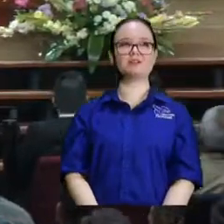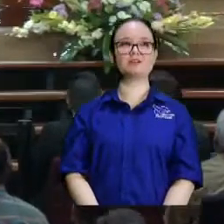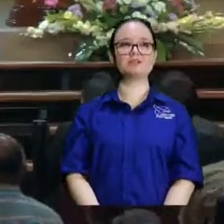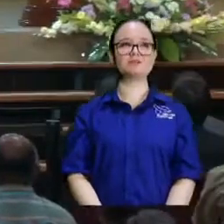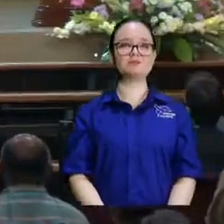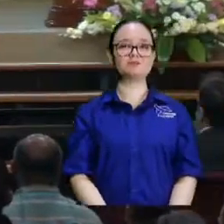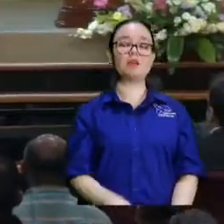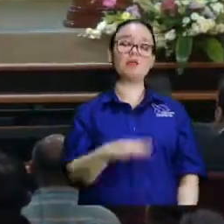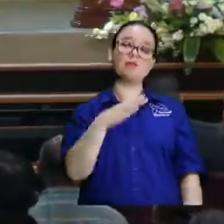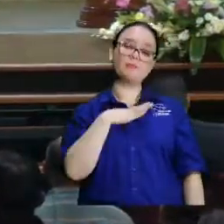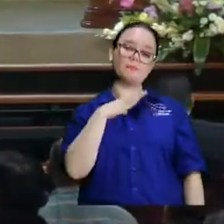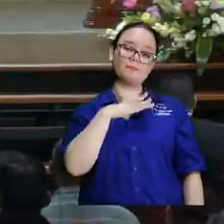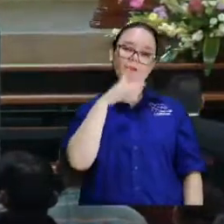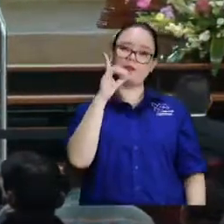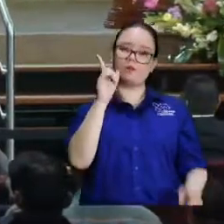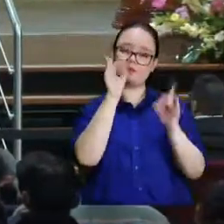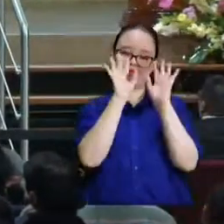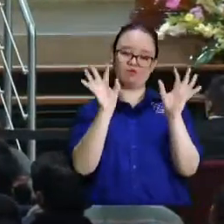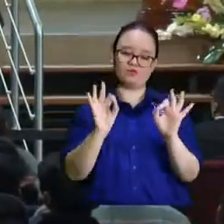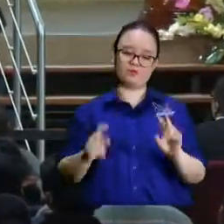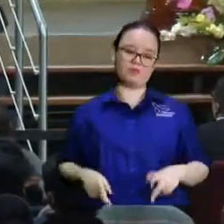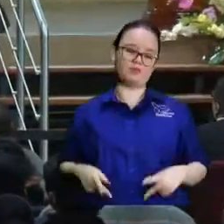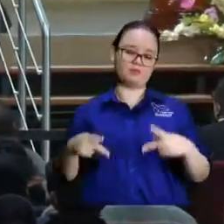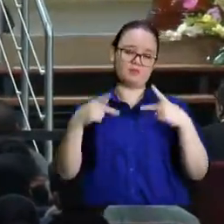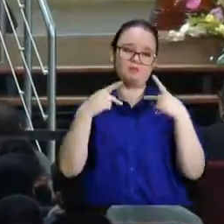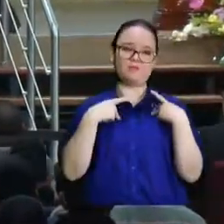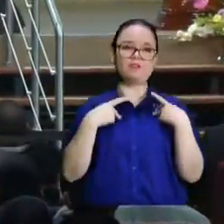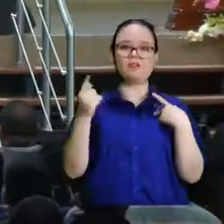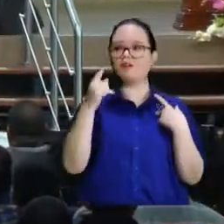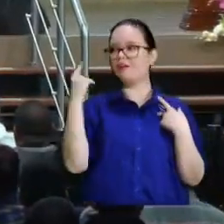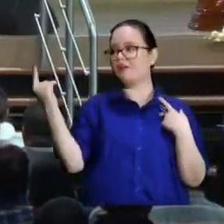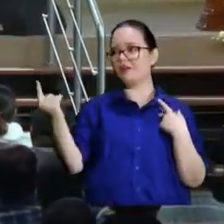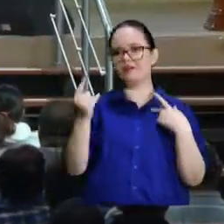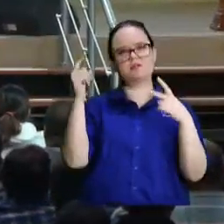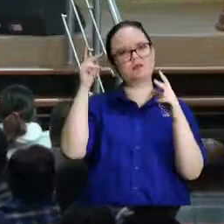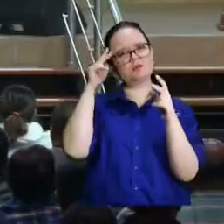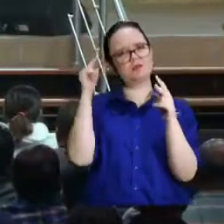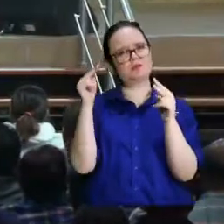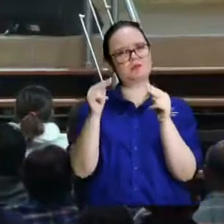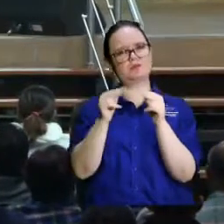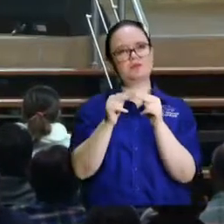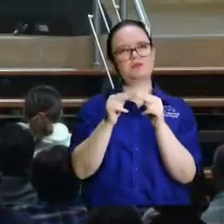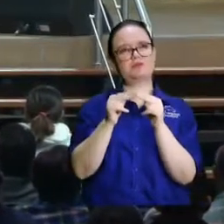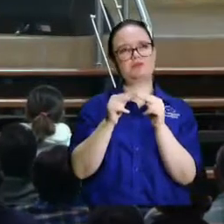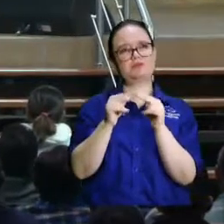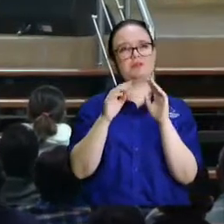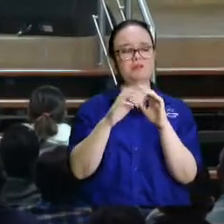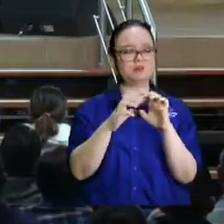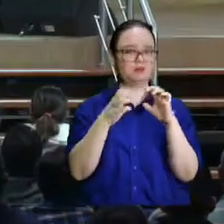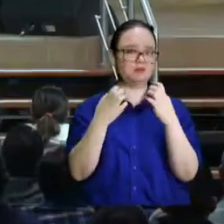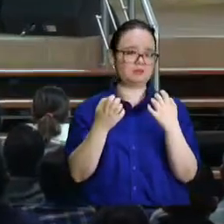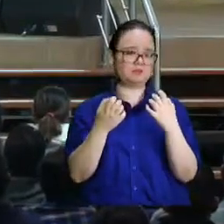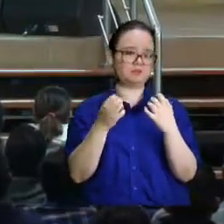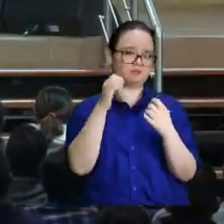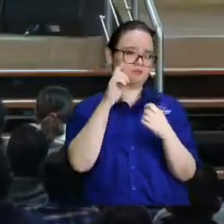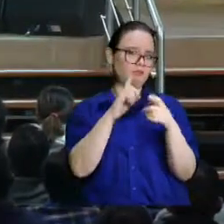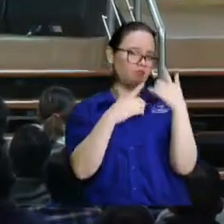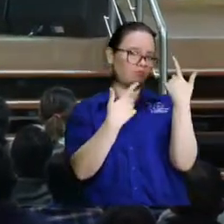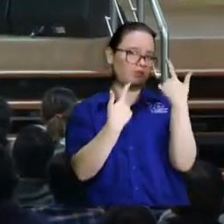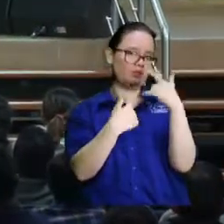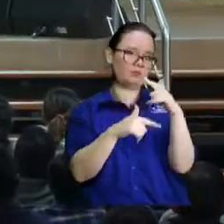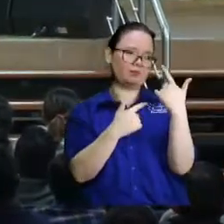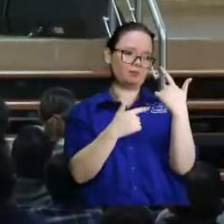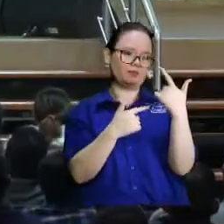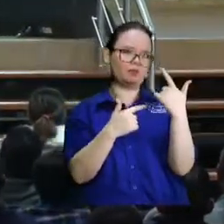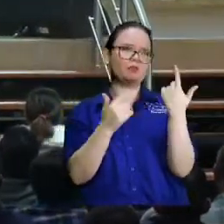entonces tengo un testimonio no me estoy defendiendo sino que solo le estoy poniendo un parámetro pero hay gente que lo único que